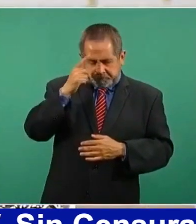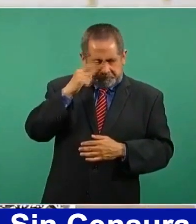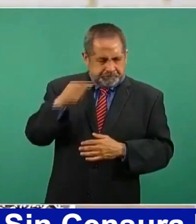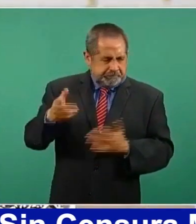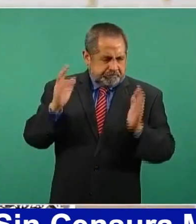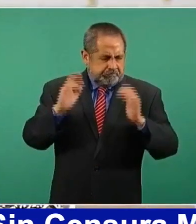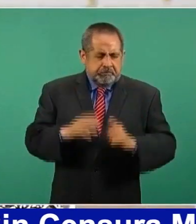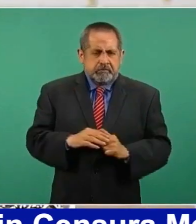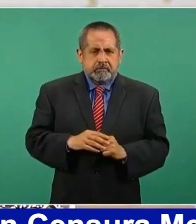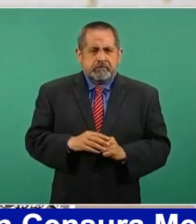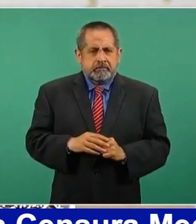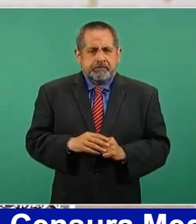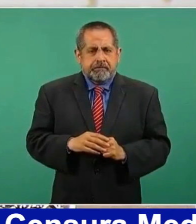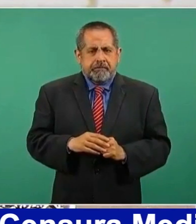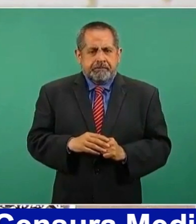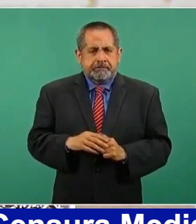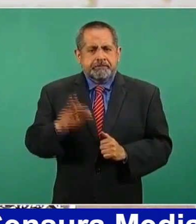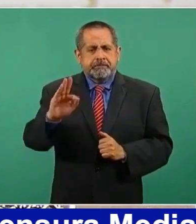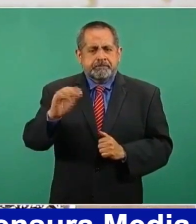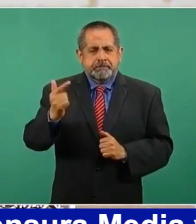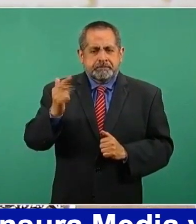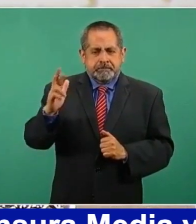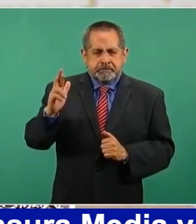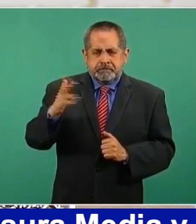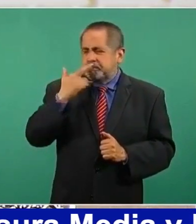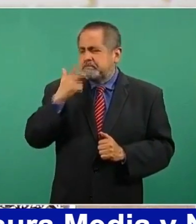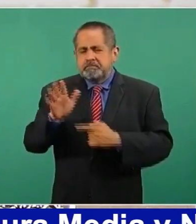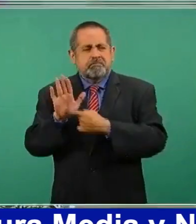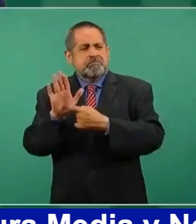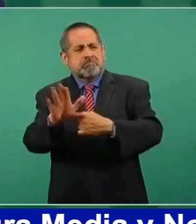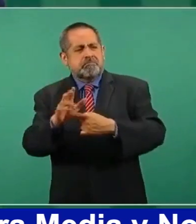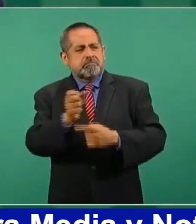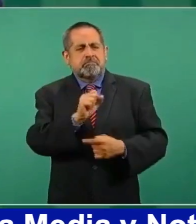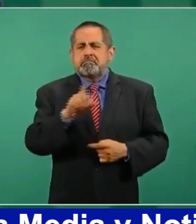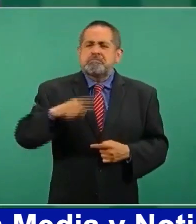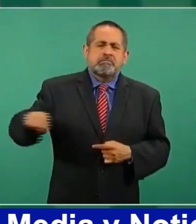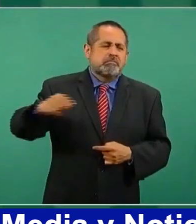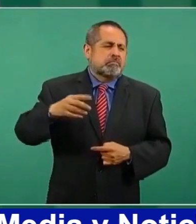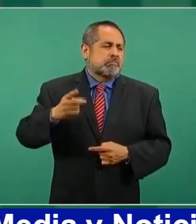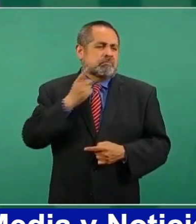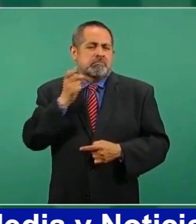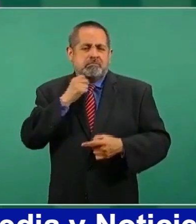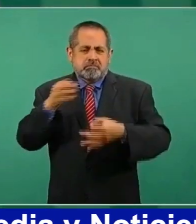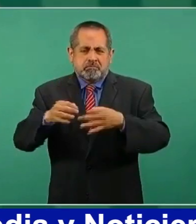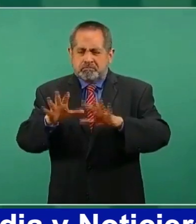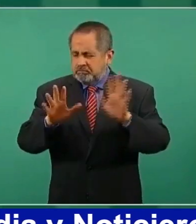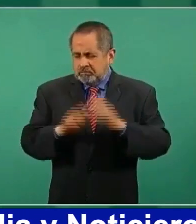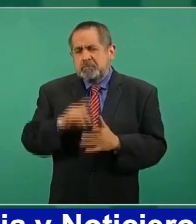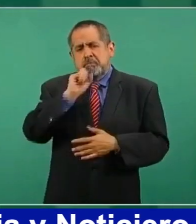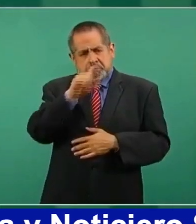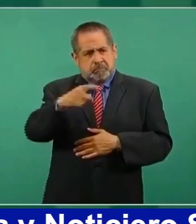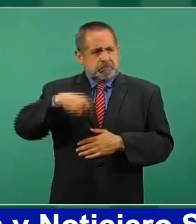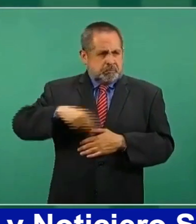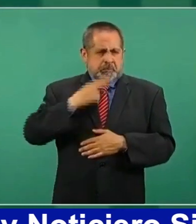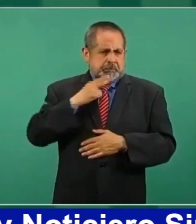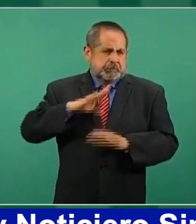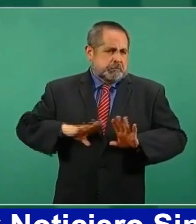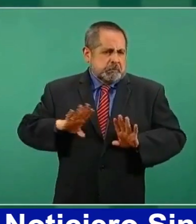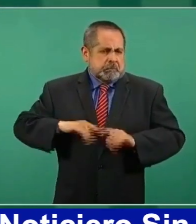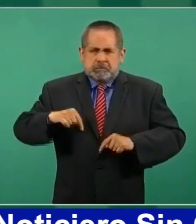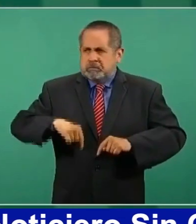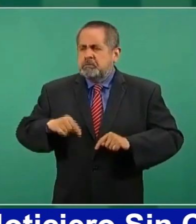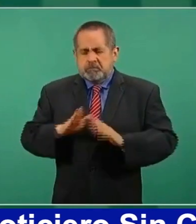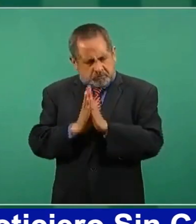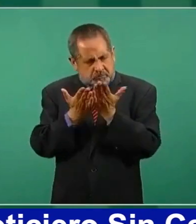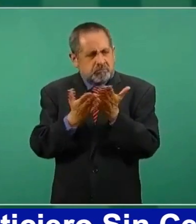para la fiscalía, para los legisladores, también para nosotros en presidencia